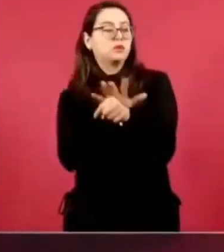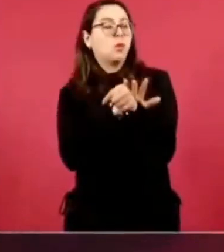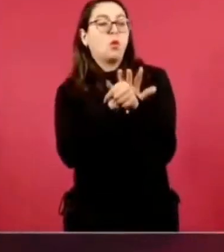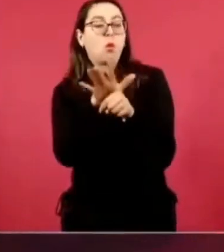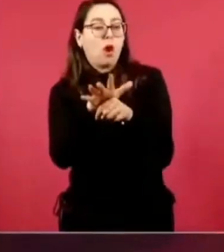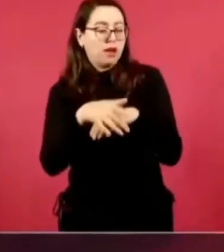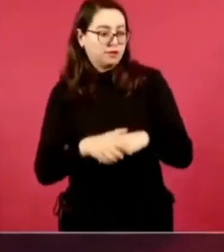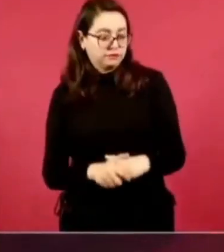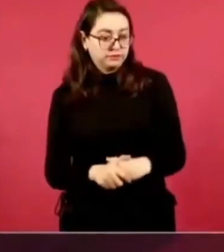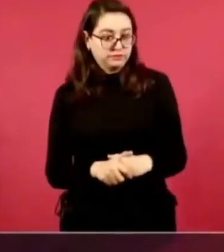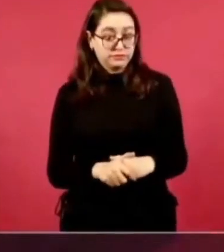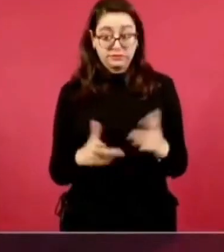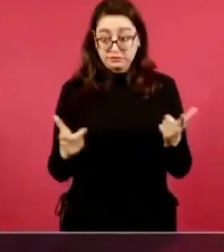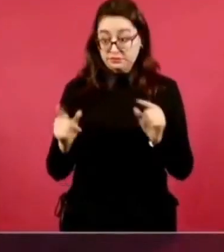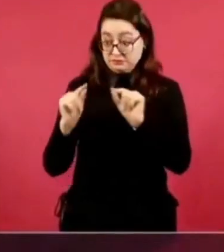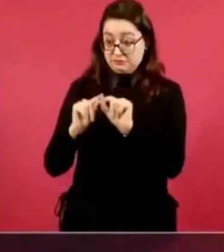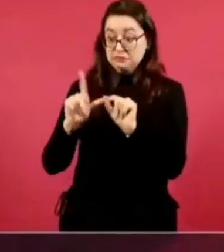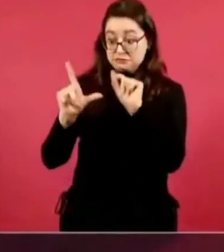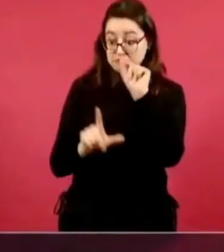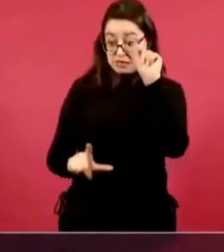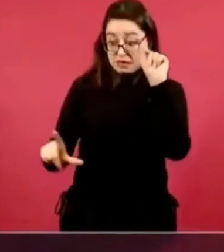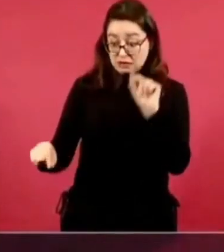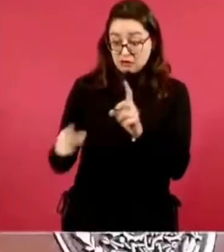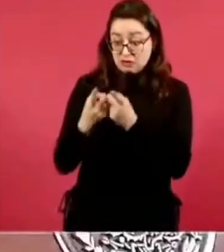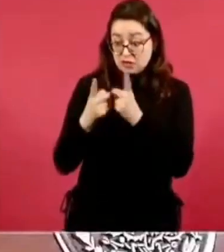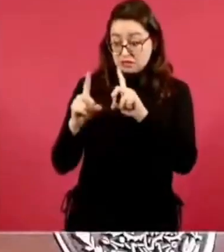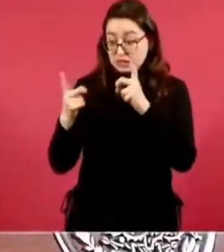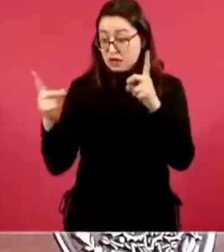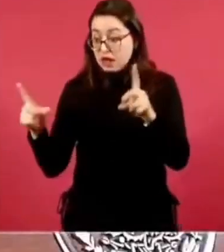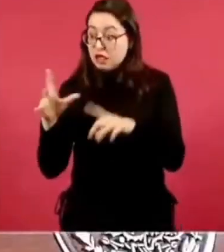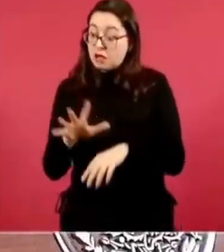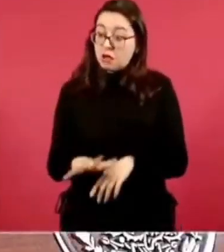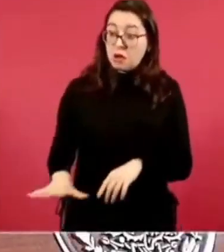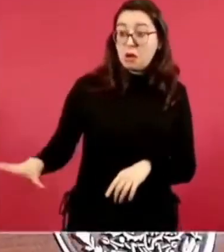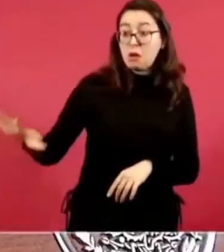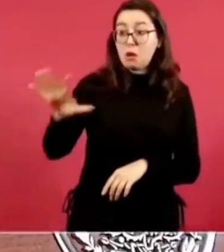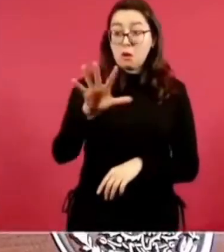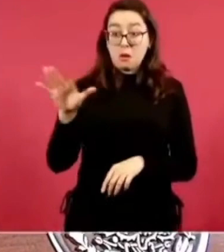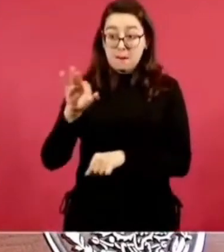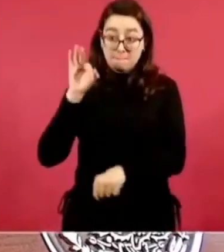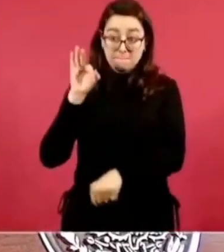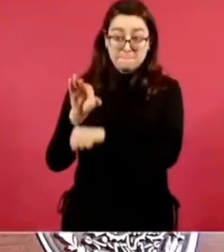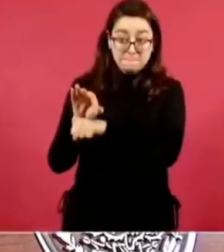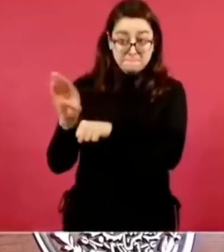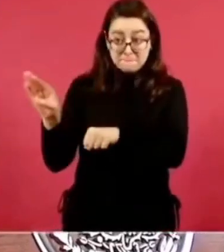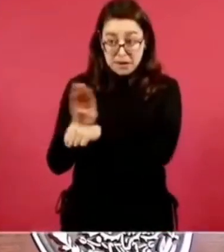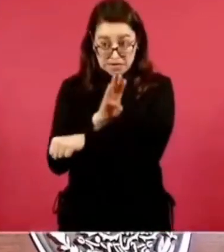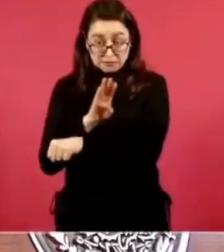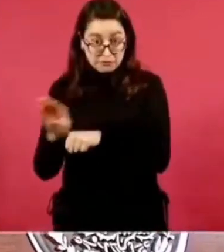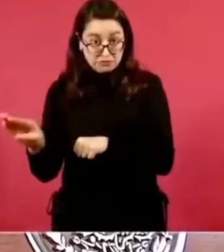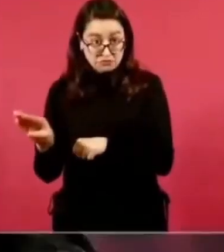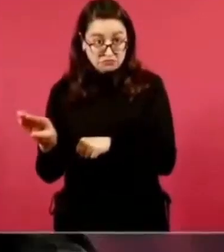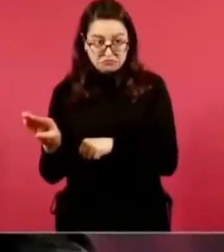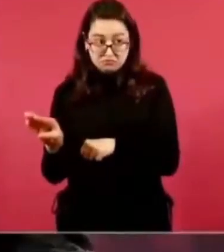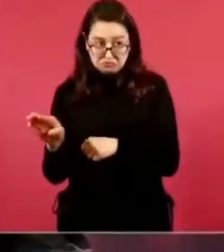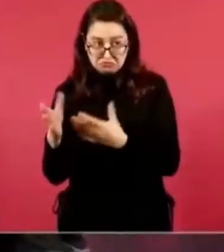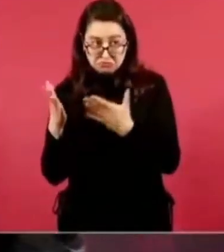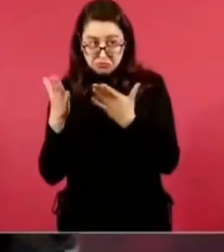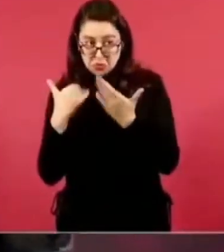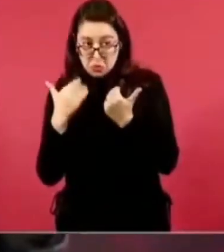el beneficio del pueblo, se perjudican hasta las empresas